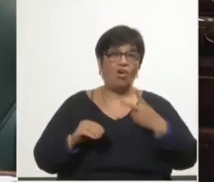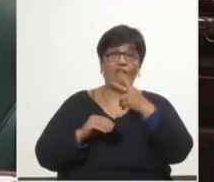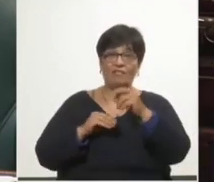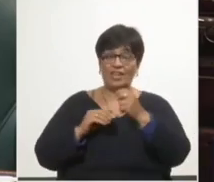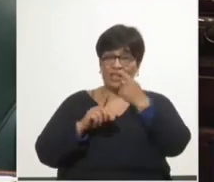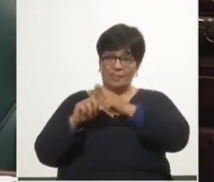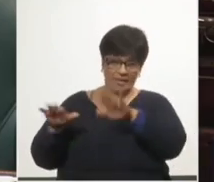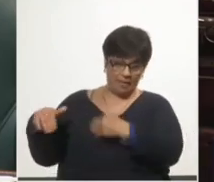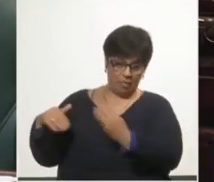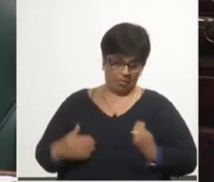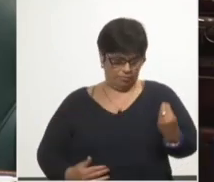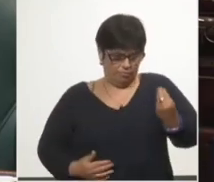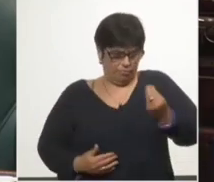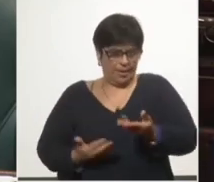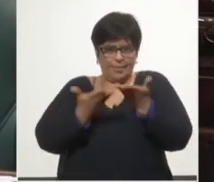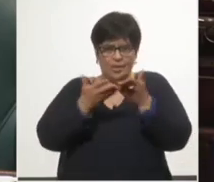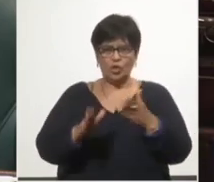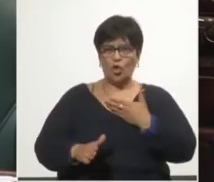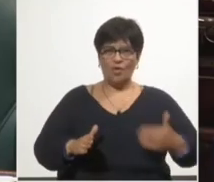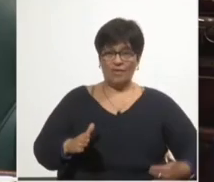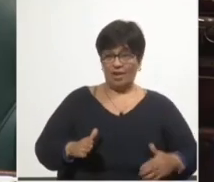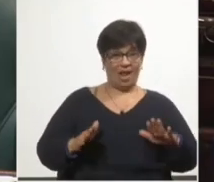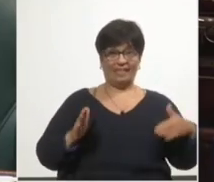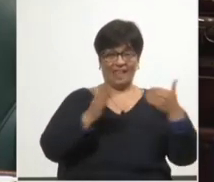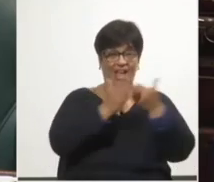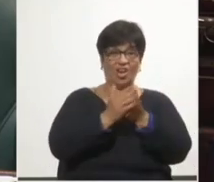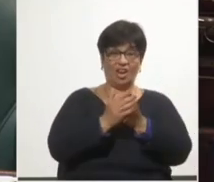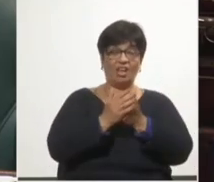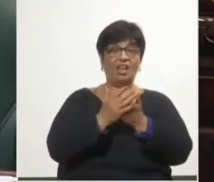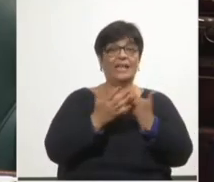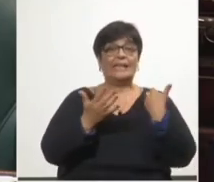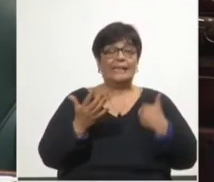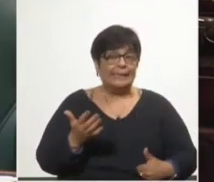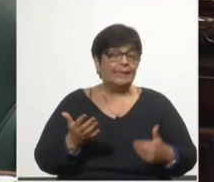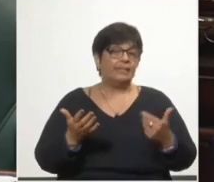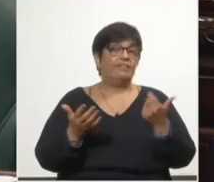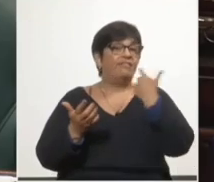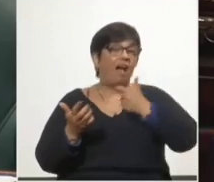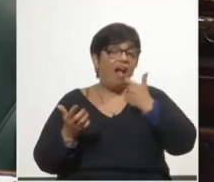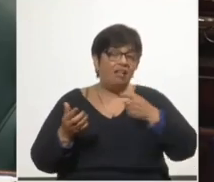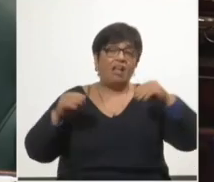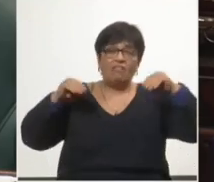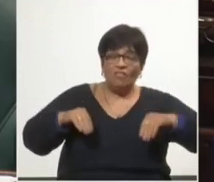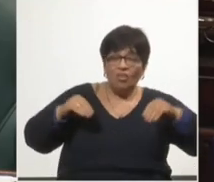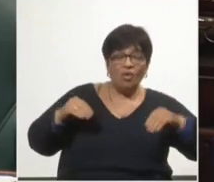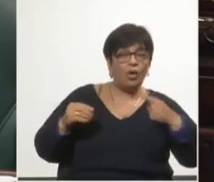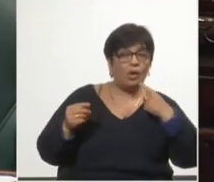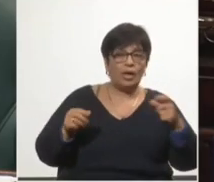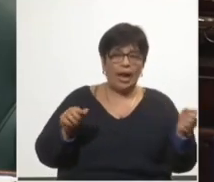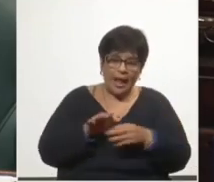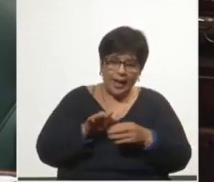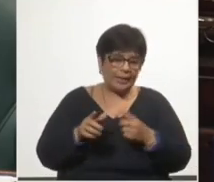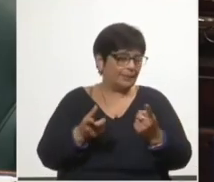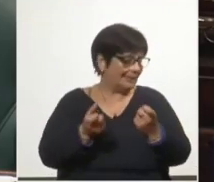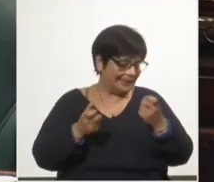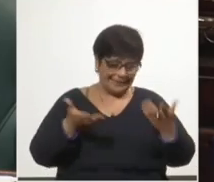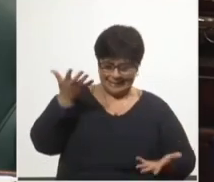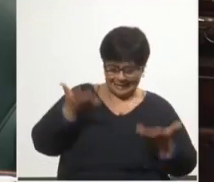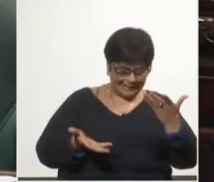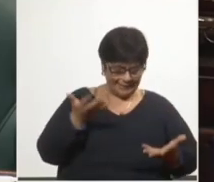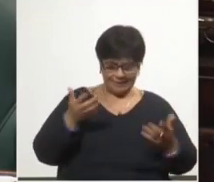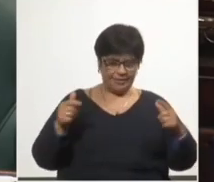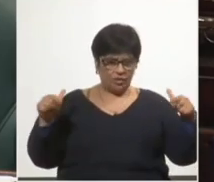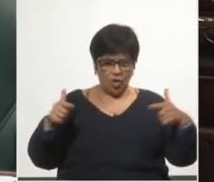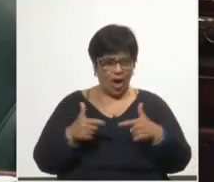haber asumido lo actuado por el gobierno, es empobrecedor, inconsistente entre el ahorro y las necesidades de la